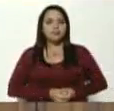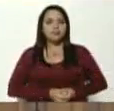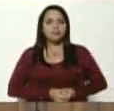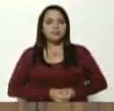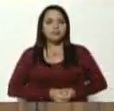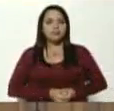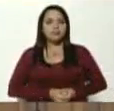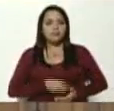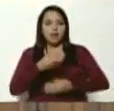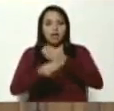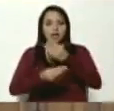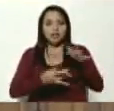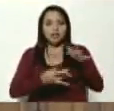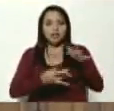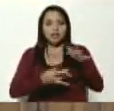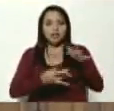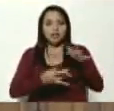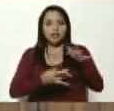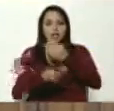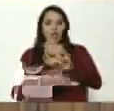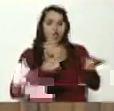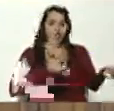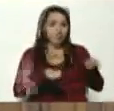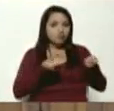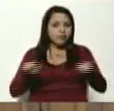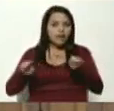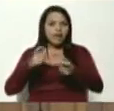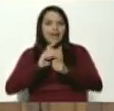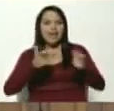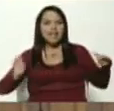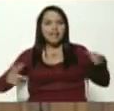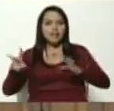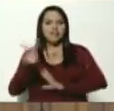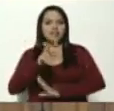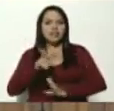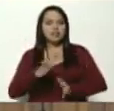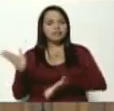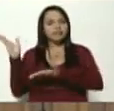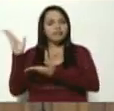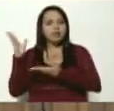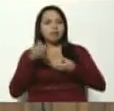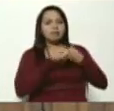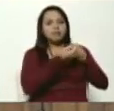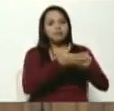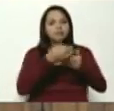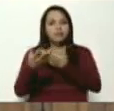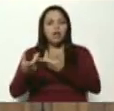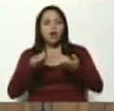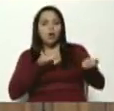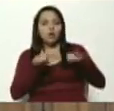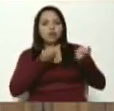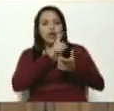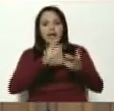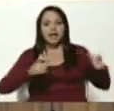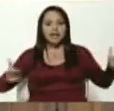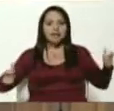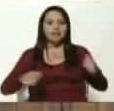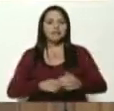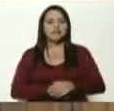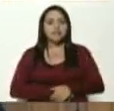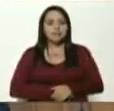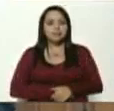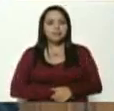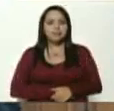Establecemos contacto desde la República de inmediato. Escucharemos declaraciones del Contralor General de la República, doctor